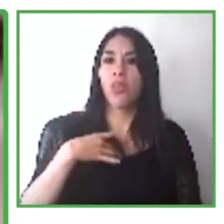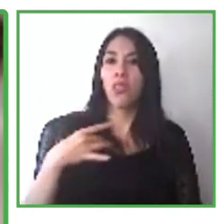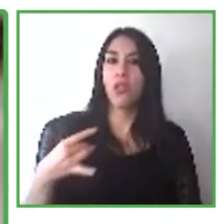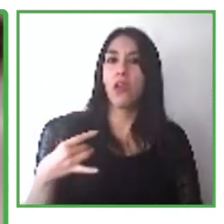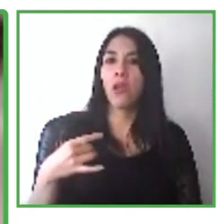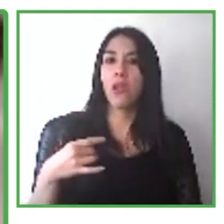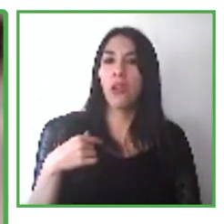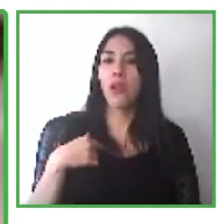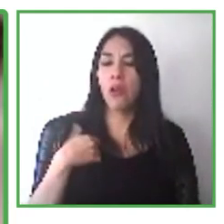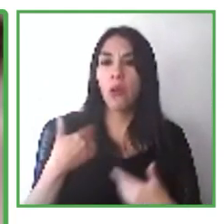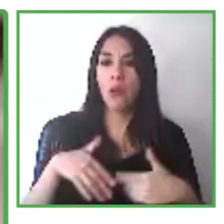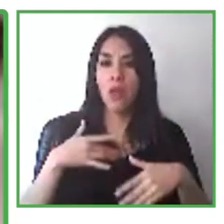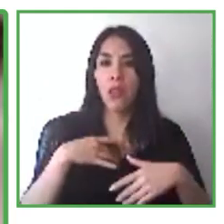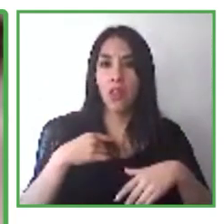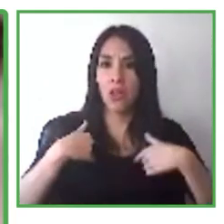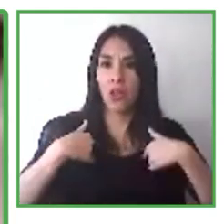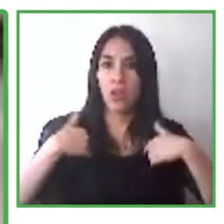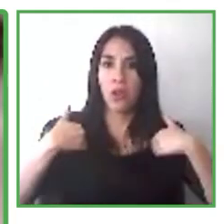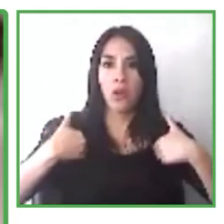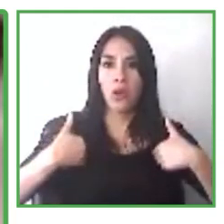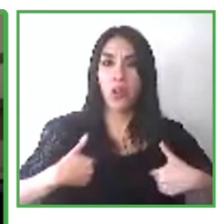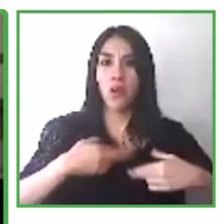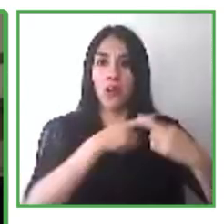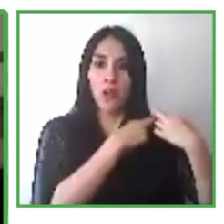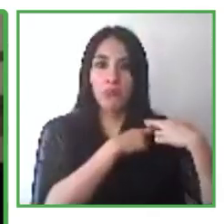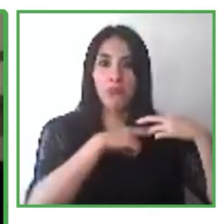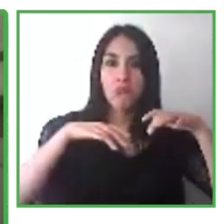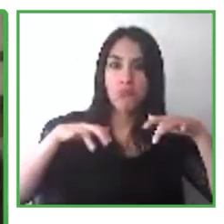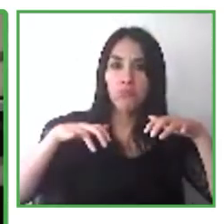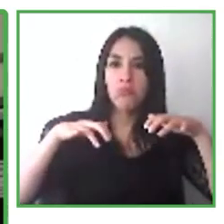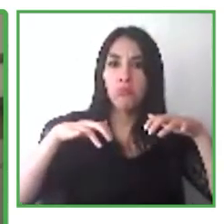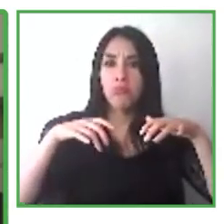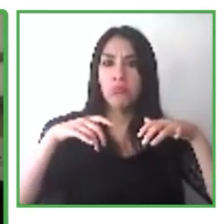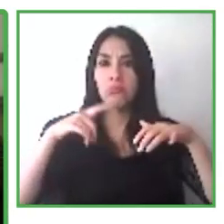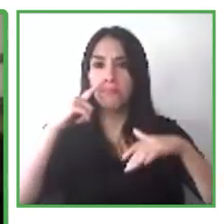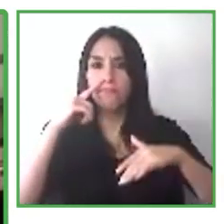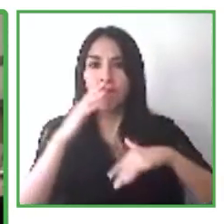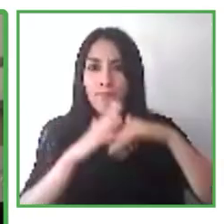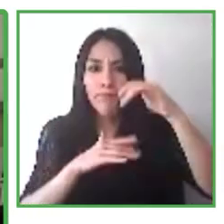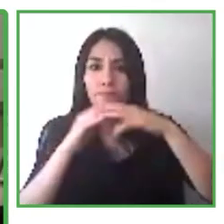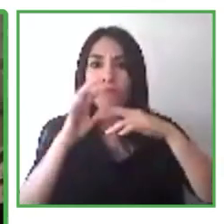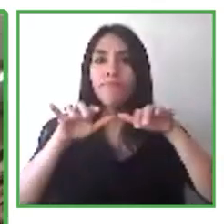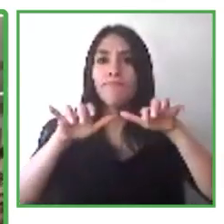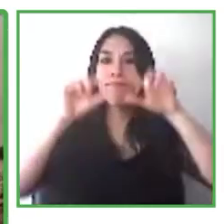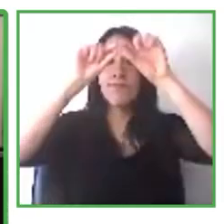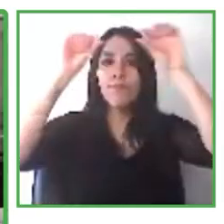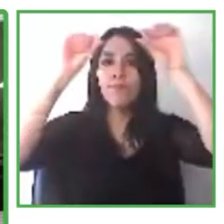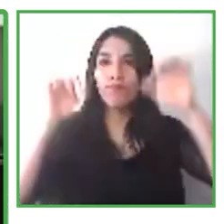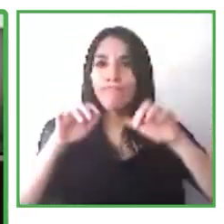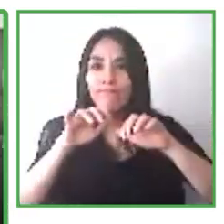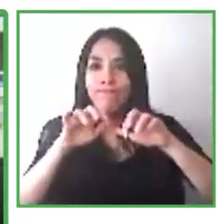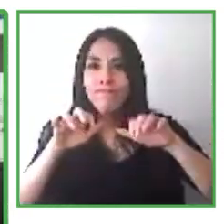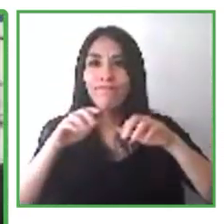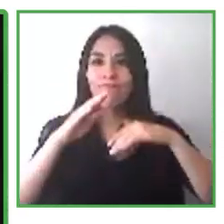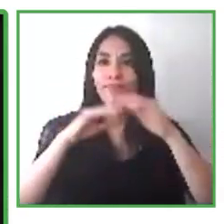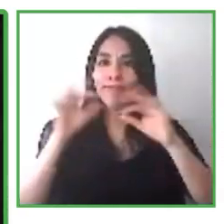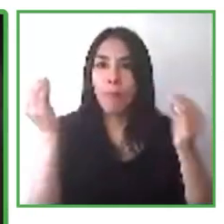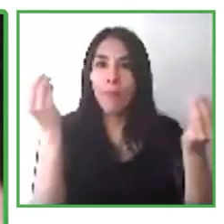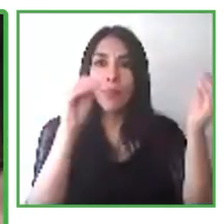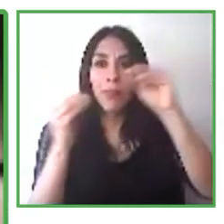construir una página web desde cero. Los talleres de preparación para el mundo del trabajo